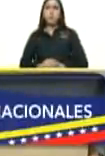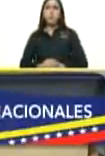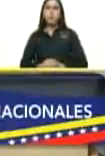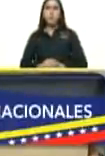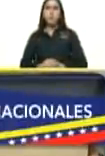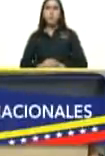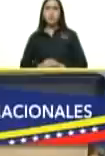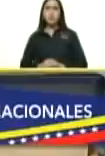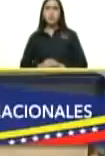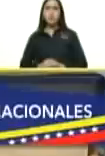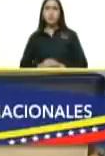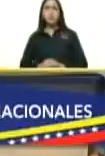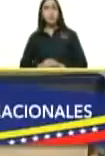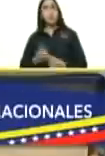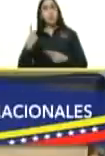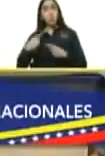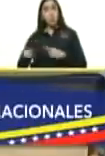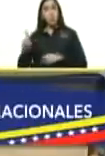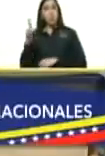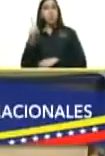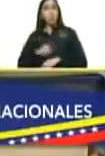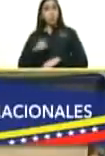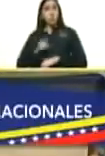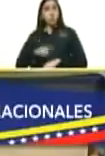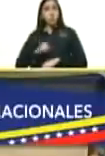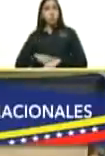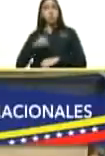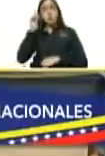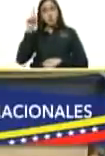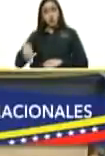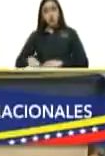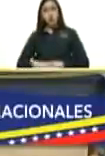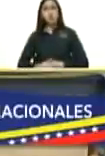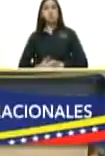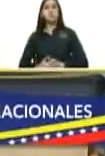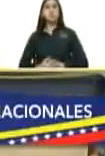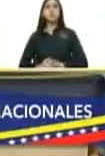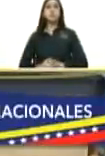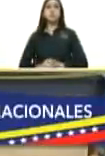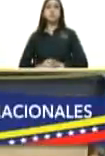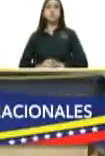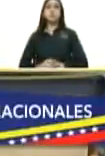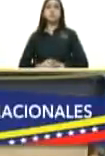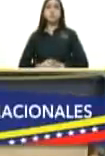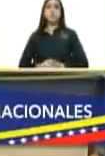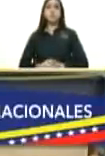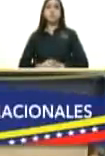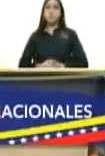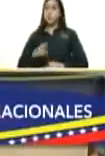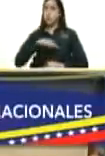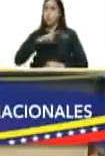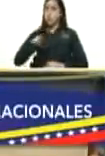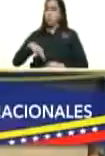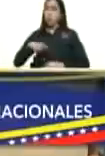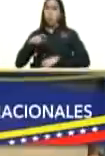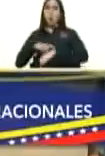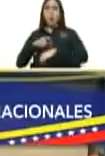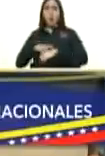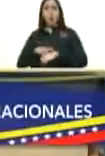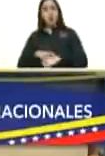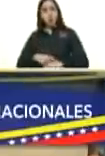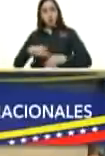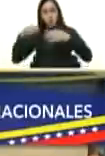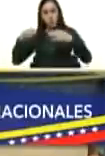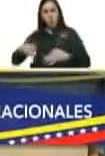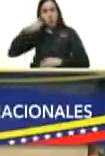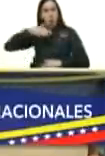pero estamos en otro tiempo sin lugar a dudas estamos en otro tiempo estamos en el tiempo donde los